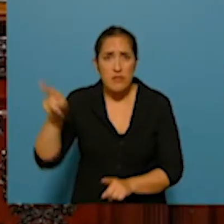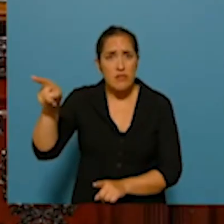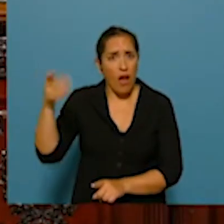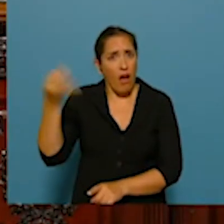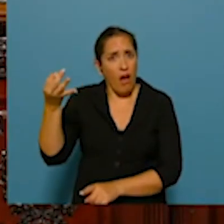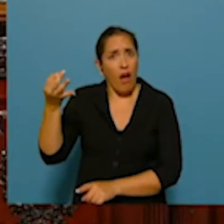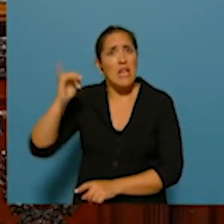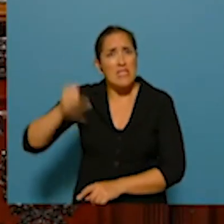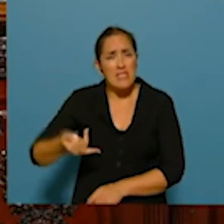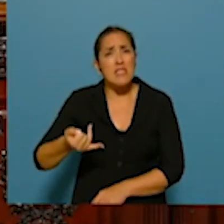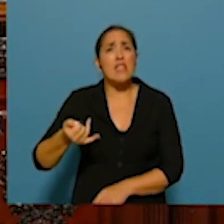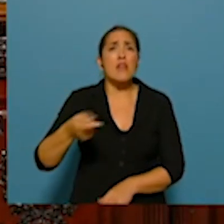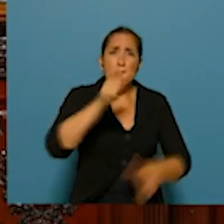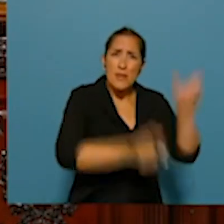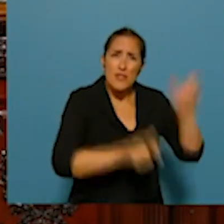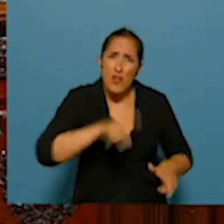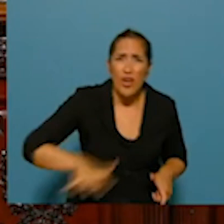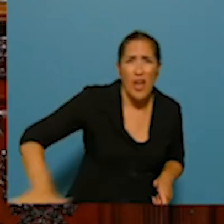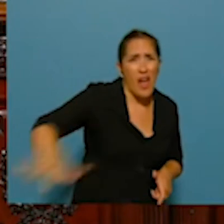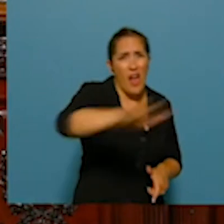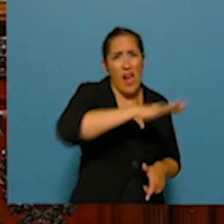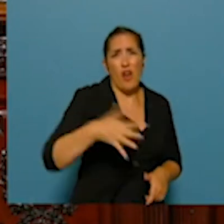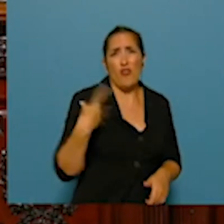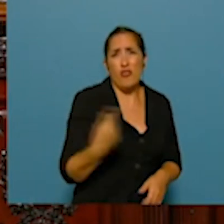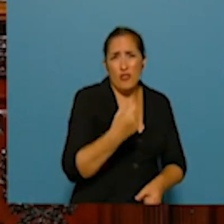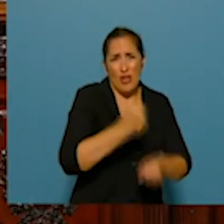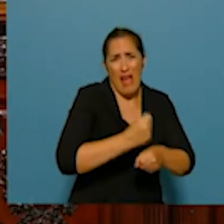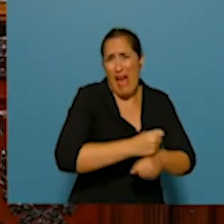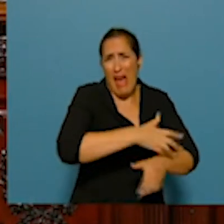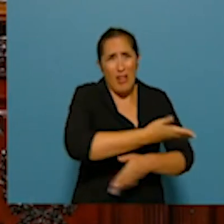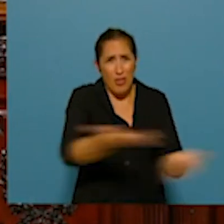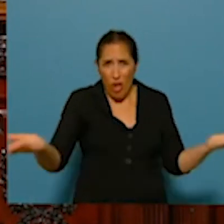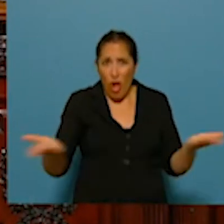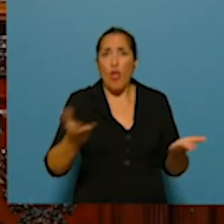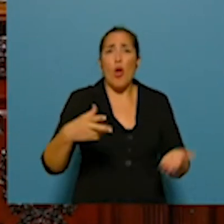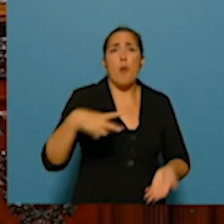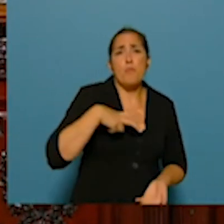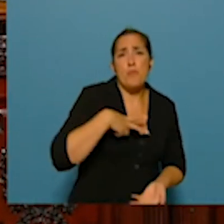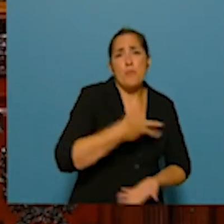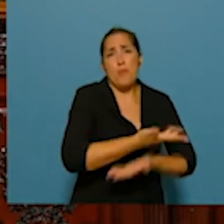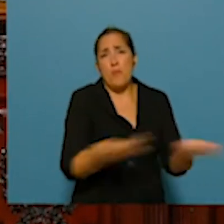tributan millones de trabajadores y funcionarios del sector público y privado.